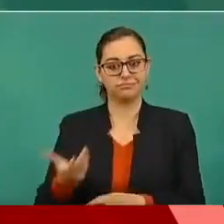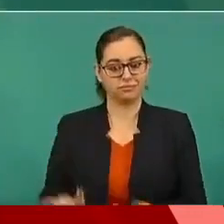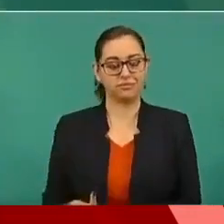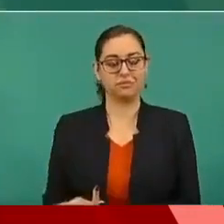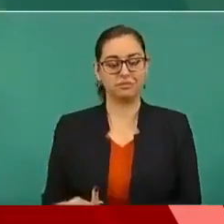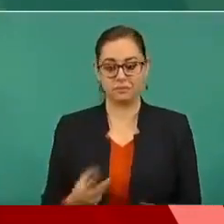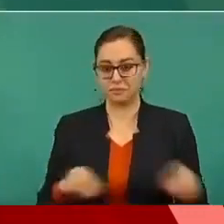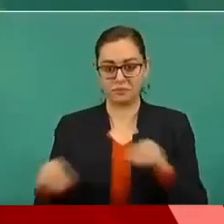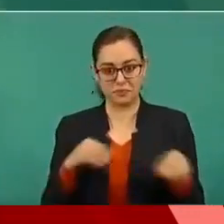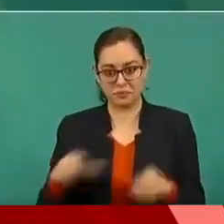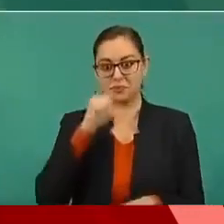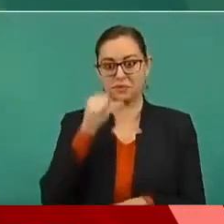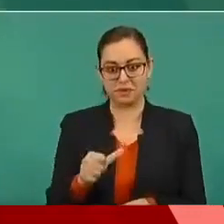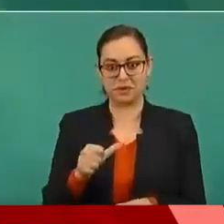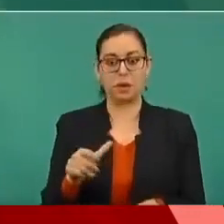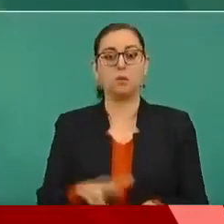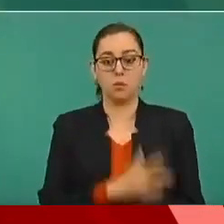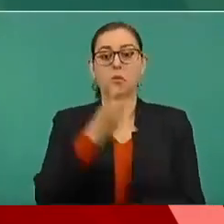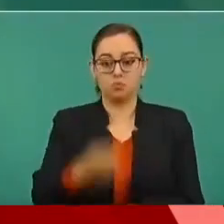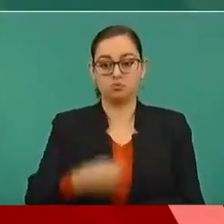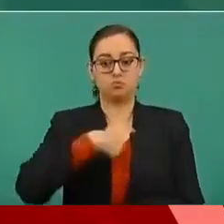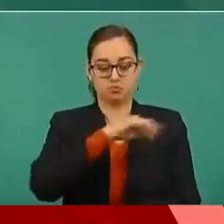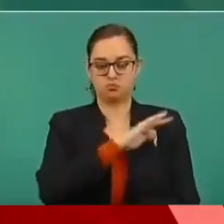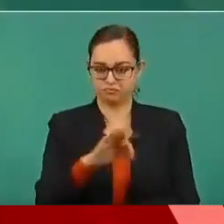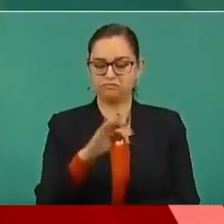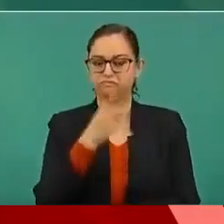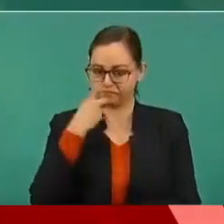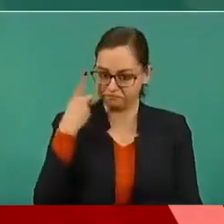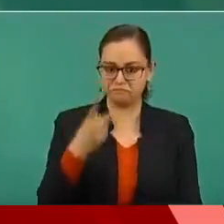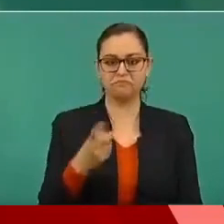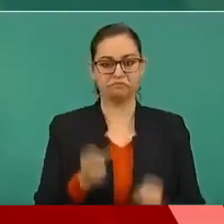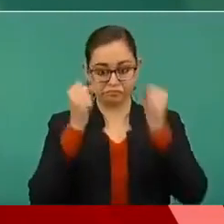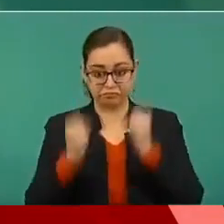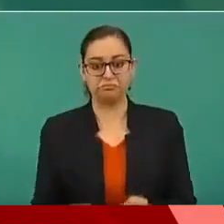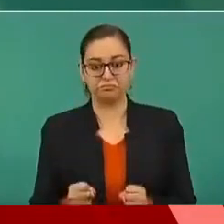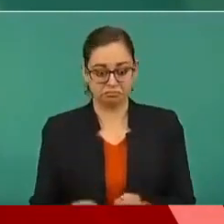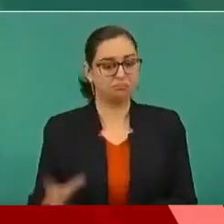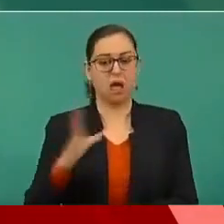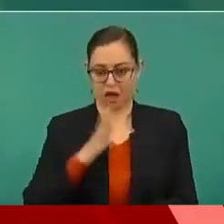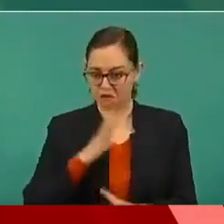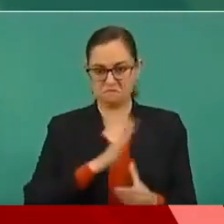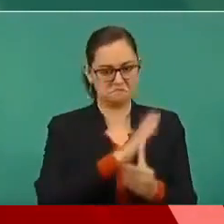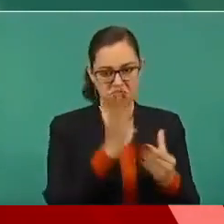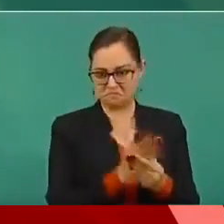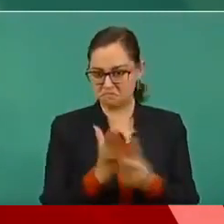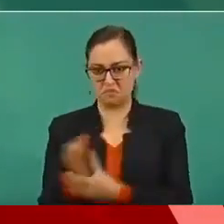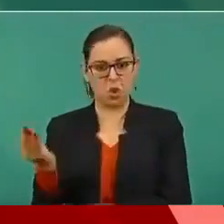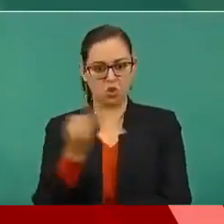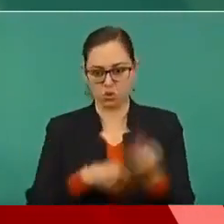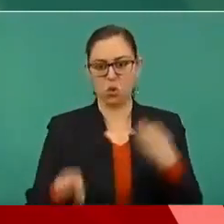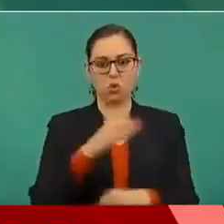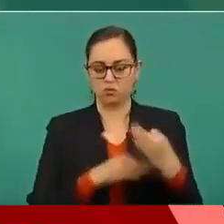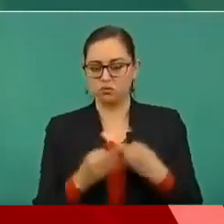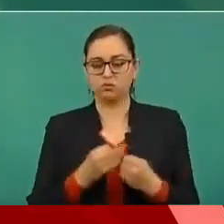Por eso te puedo decir con seguridad de que se tienen todos los documentos